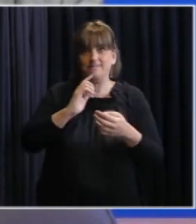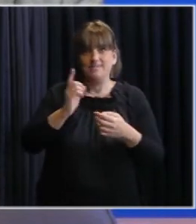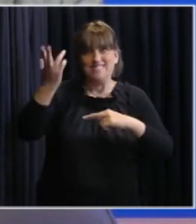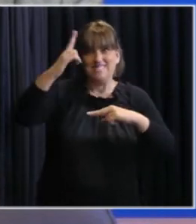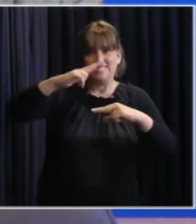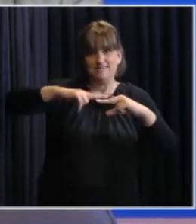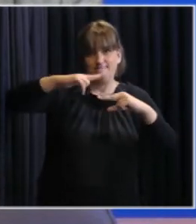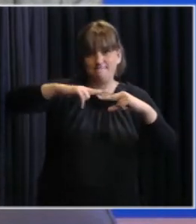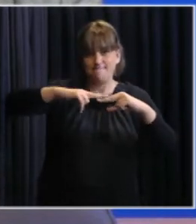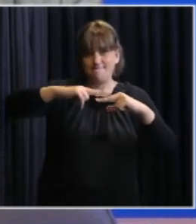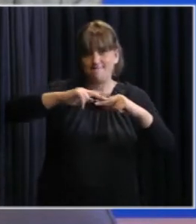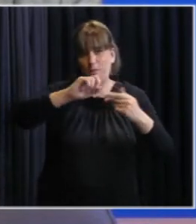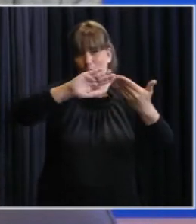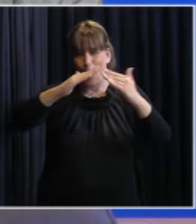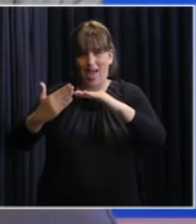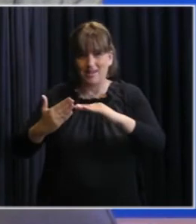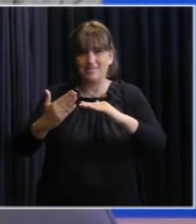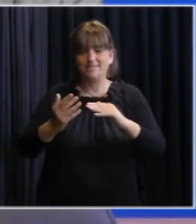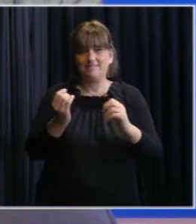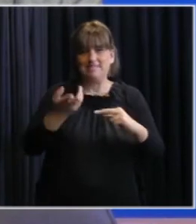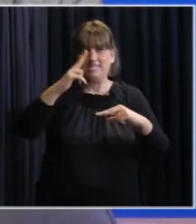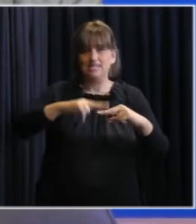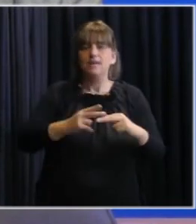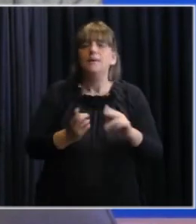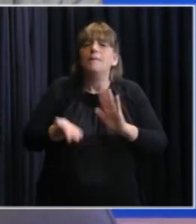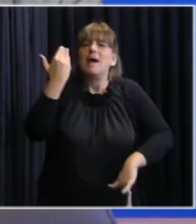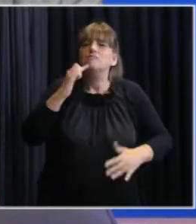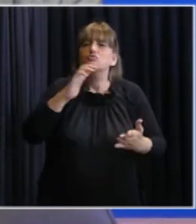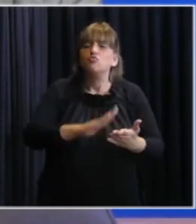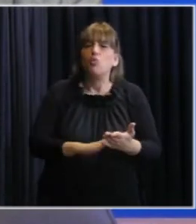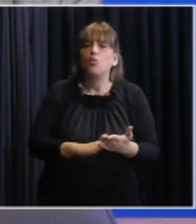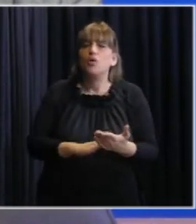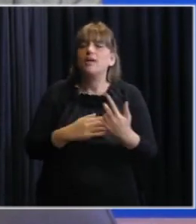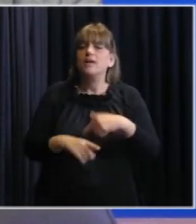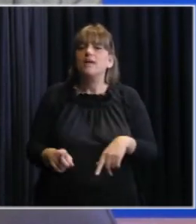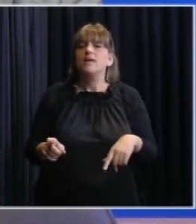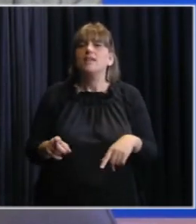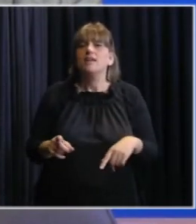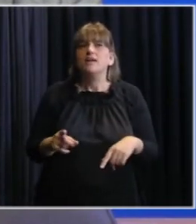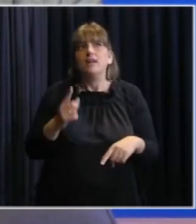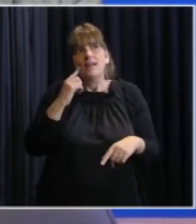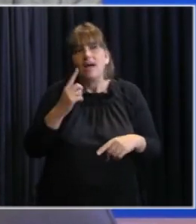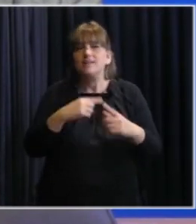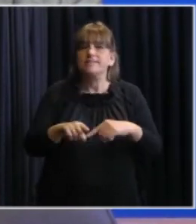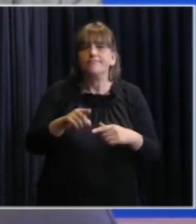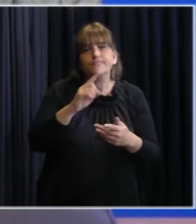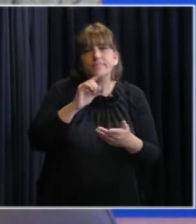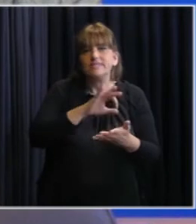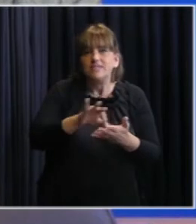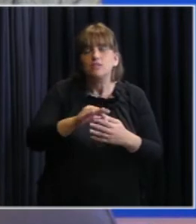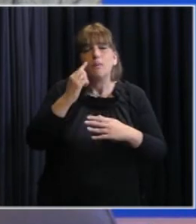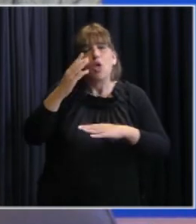internet para los hogares sobre todo a través de las compañías que lo brindan principalmente